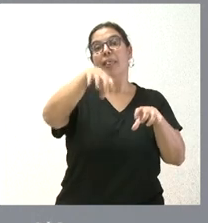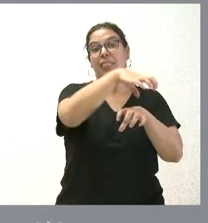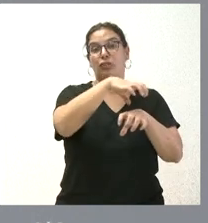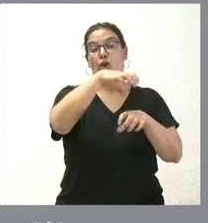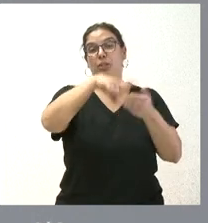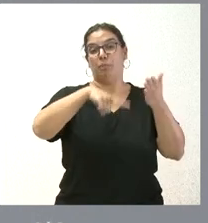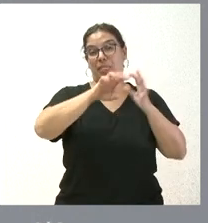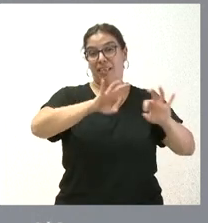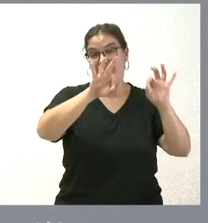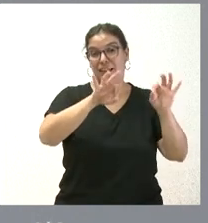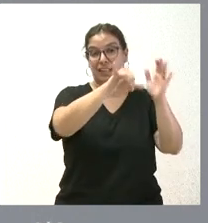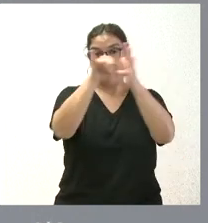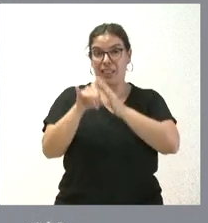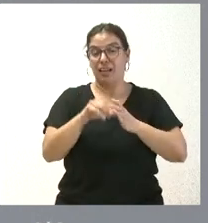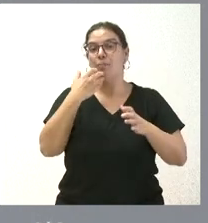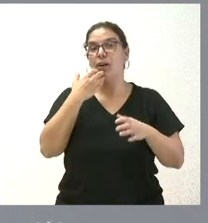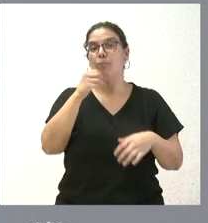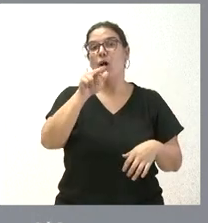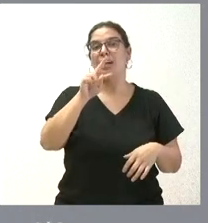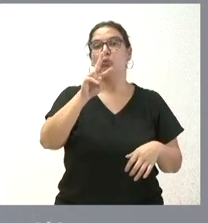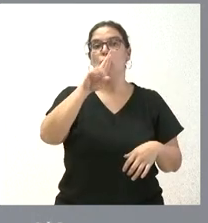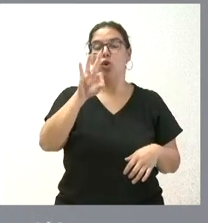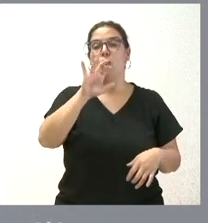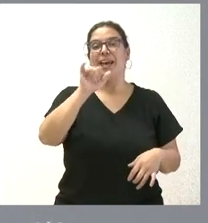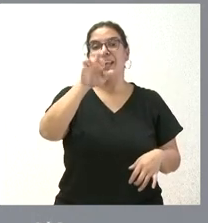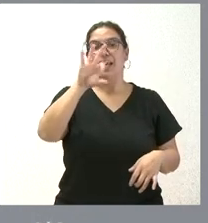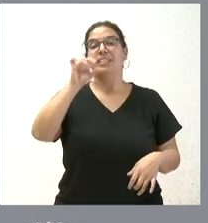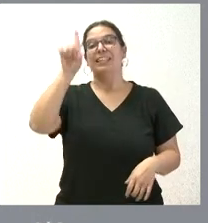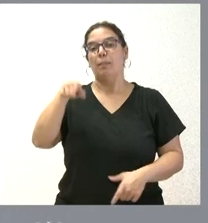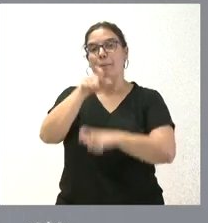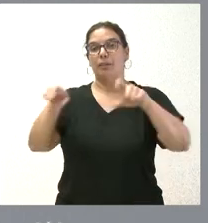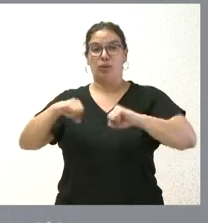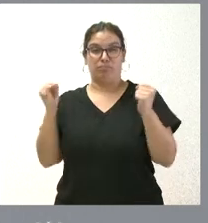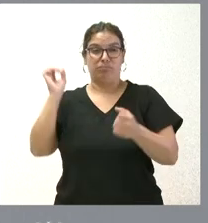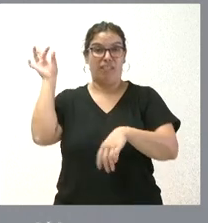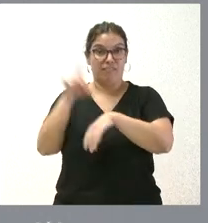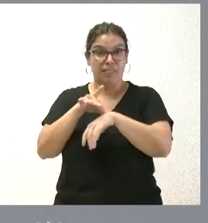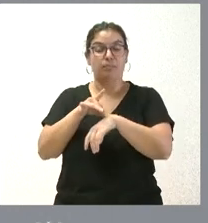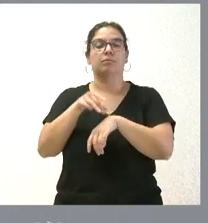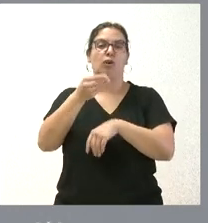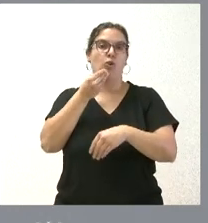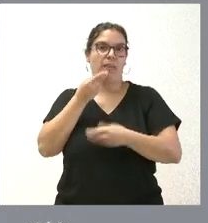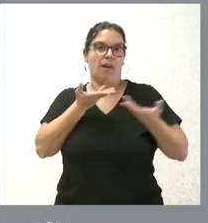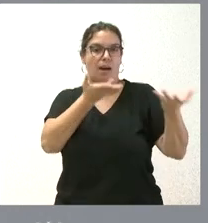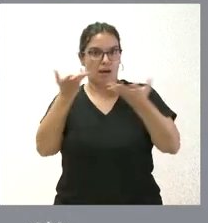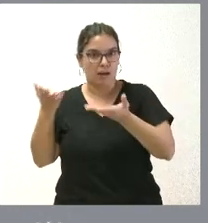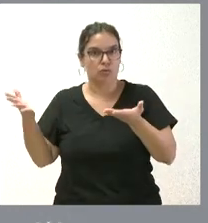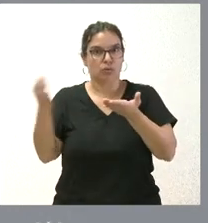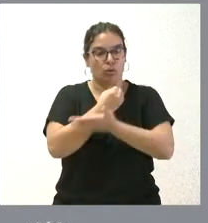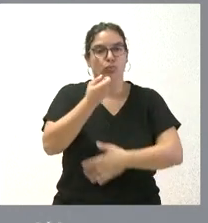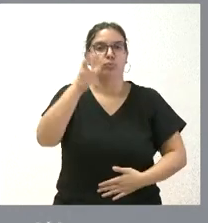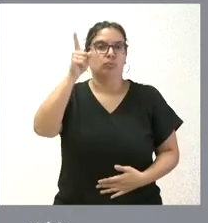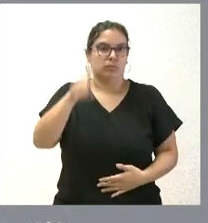anexos como los pacientes que están ingresados en el mismo y que también